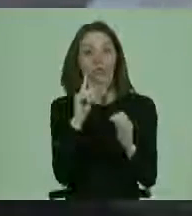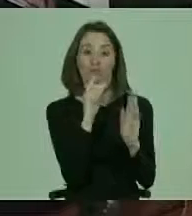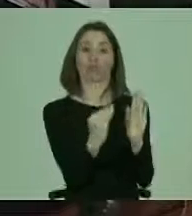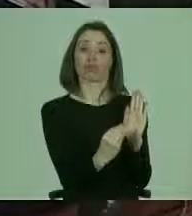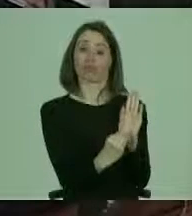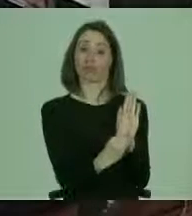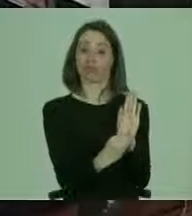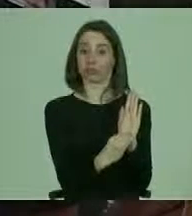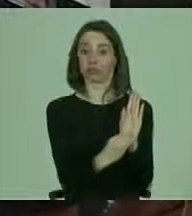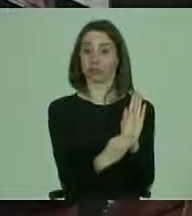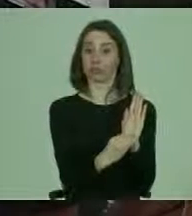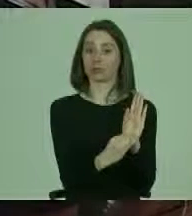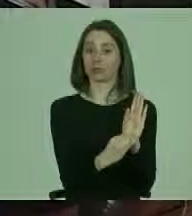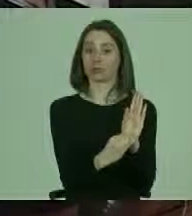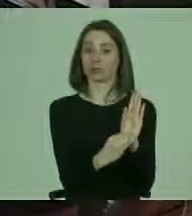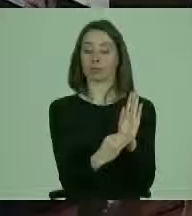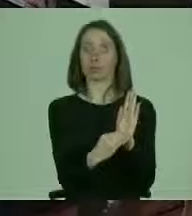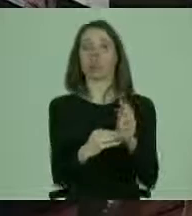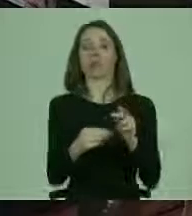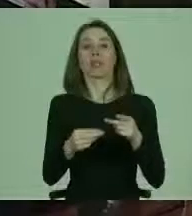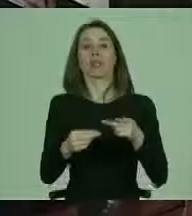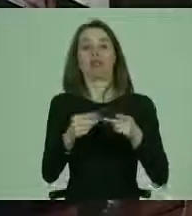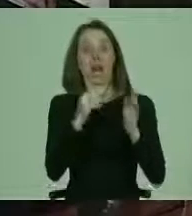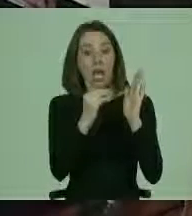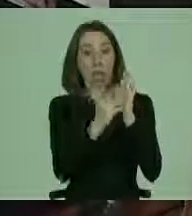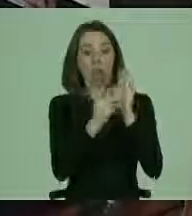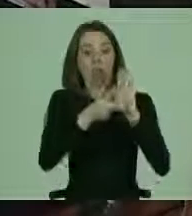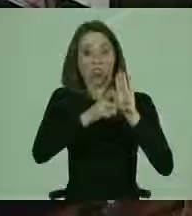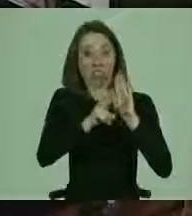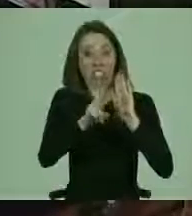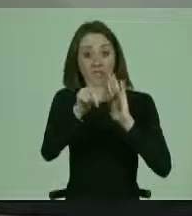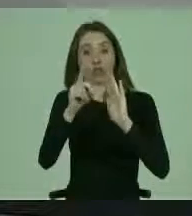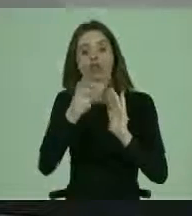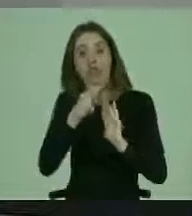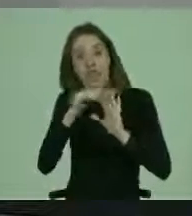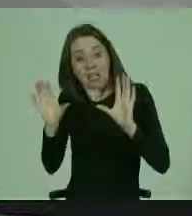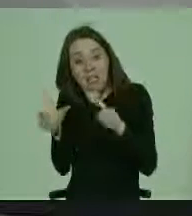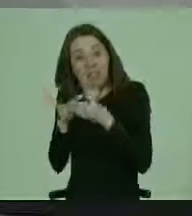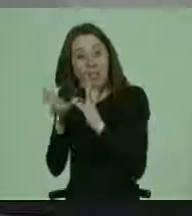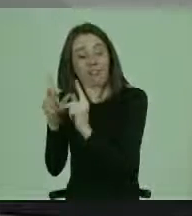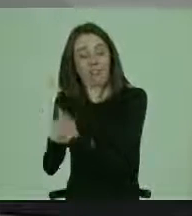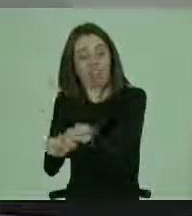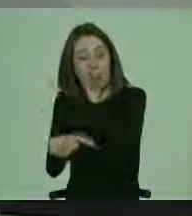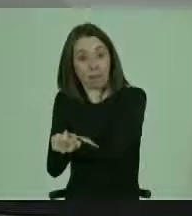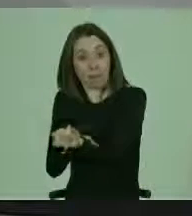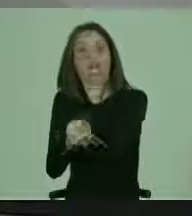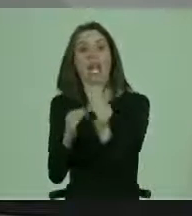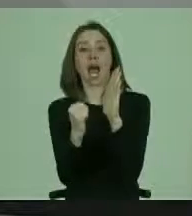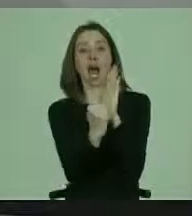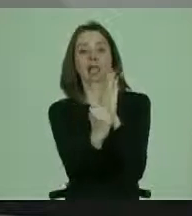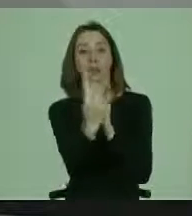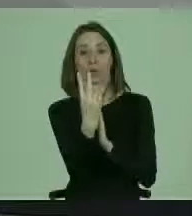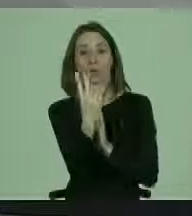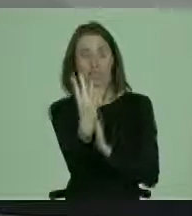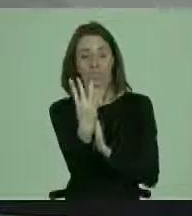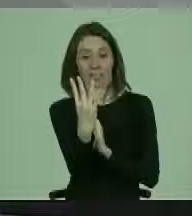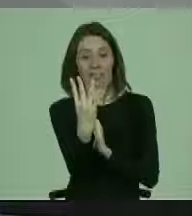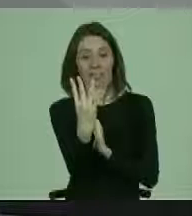contemplada en el derecho a formar una familia, en el artículo 23,